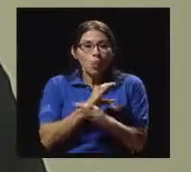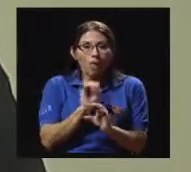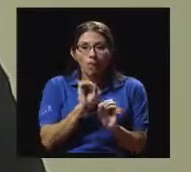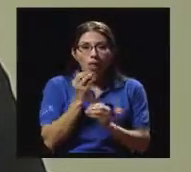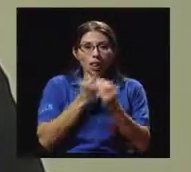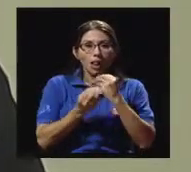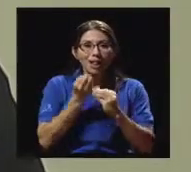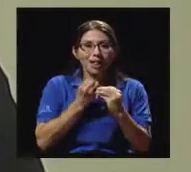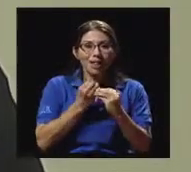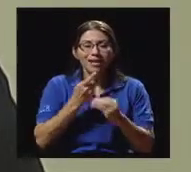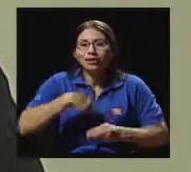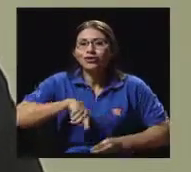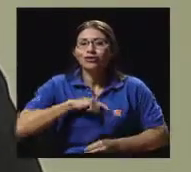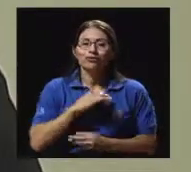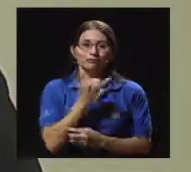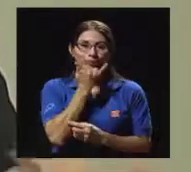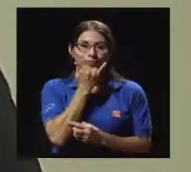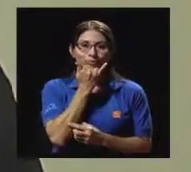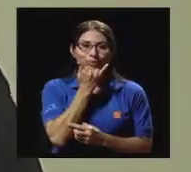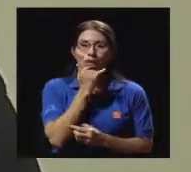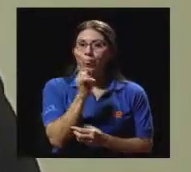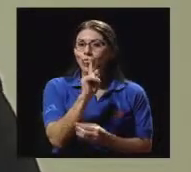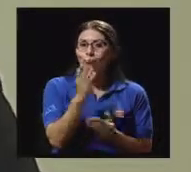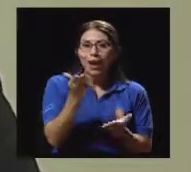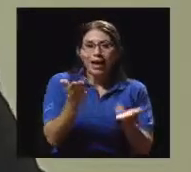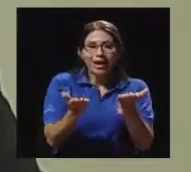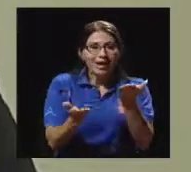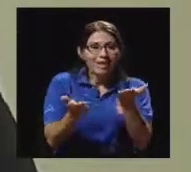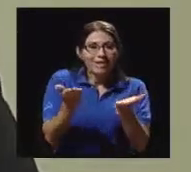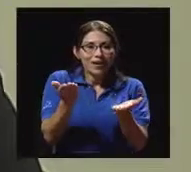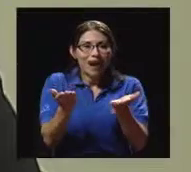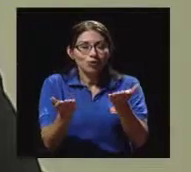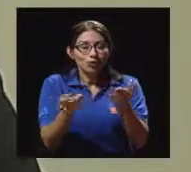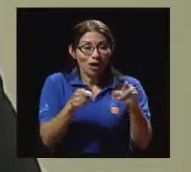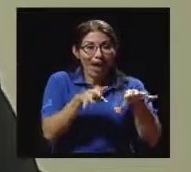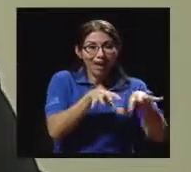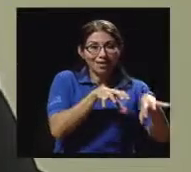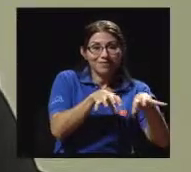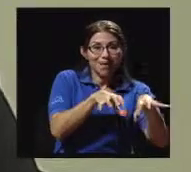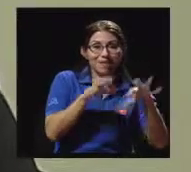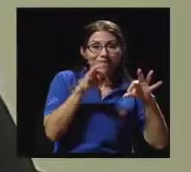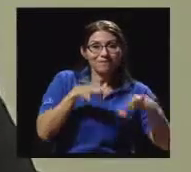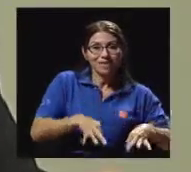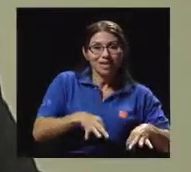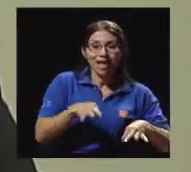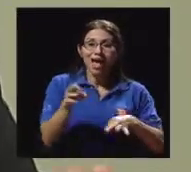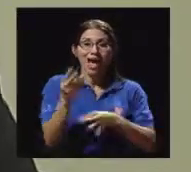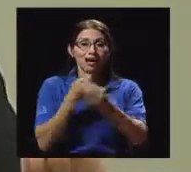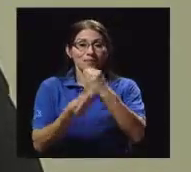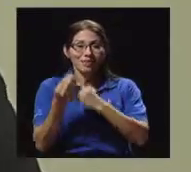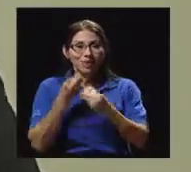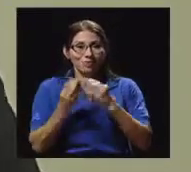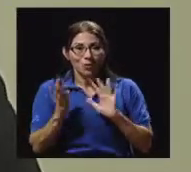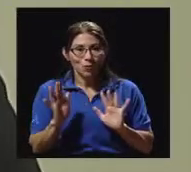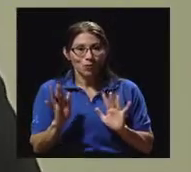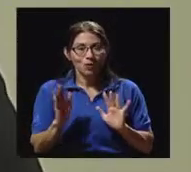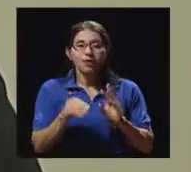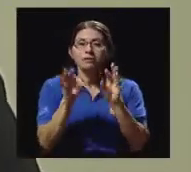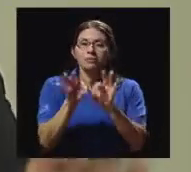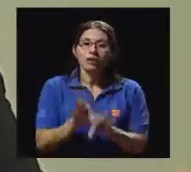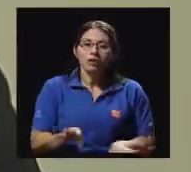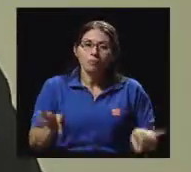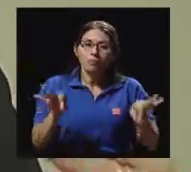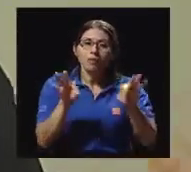equilibramos esta parte de actividad y alimentación. Tal vez me esté saliendo un poquito, pero es porque algo importante